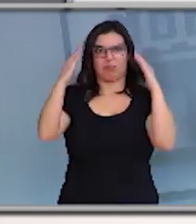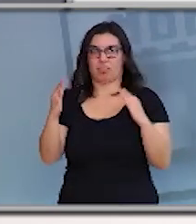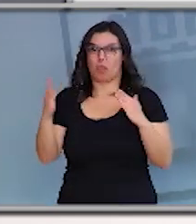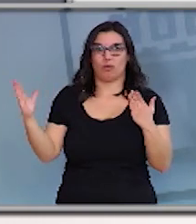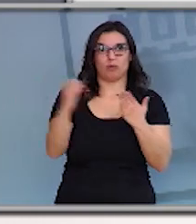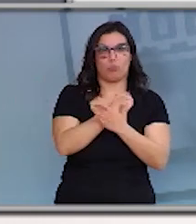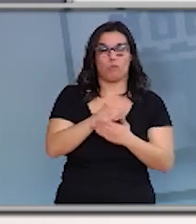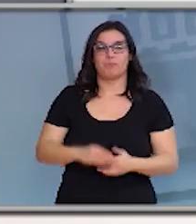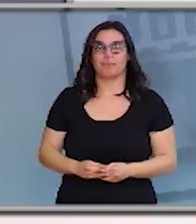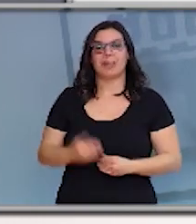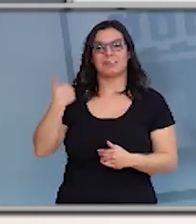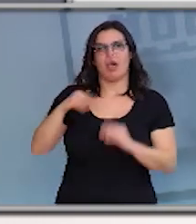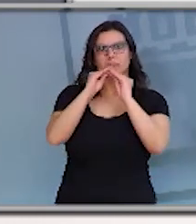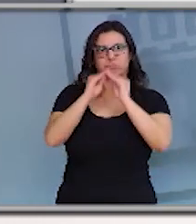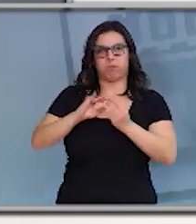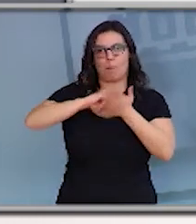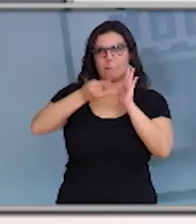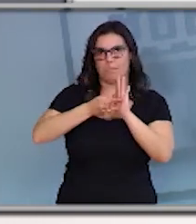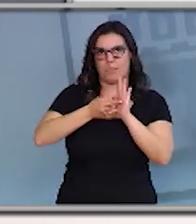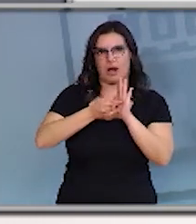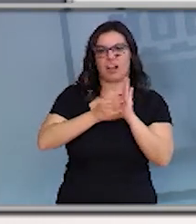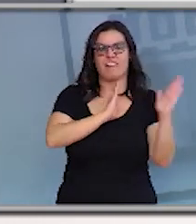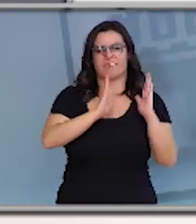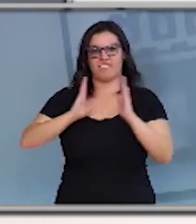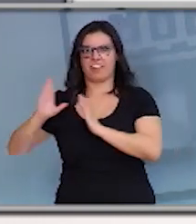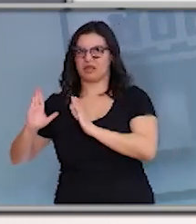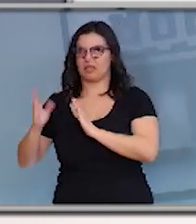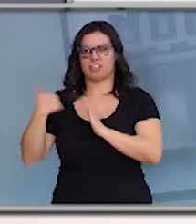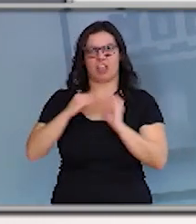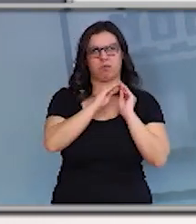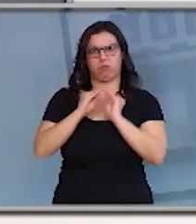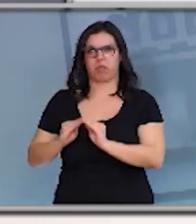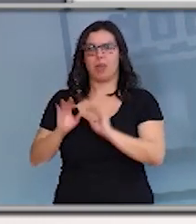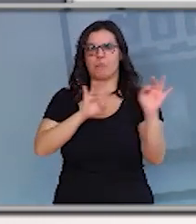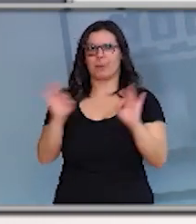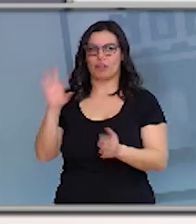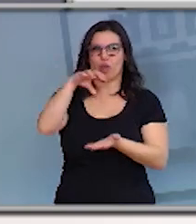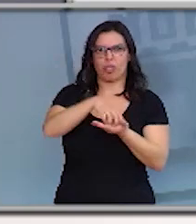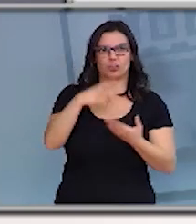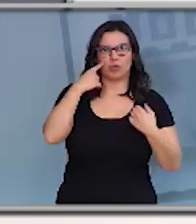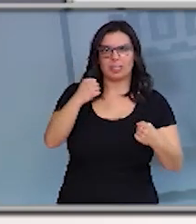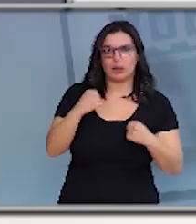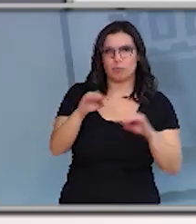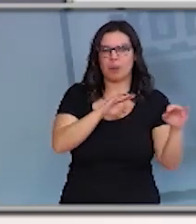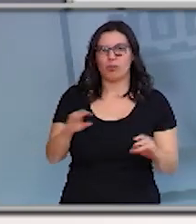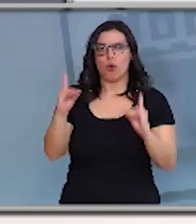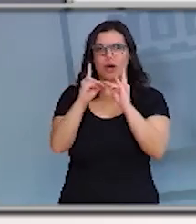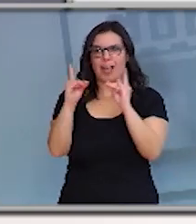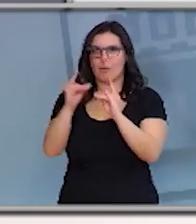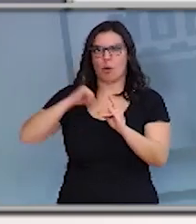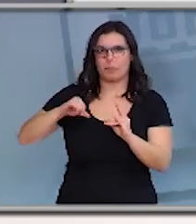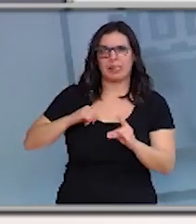ya elaborados los planes en las distintas fases, preparando los centros de salud, habilitando camas, plantas y